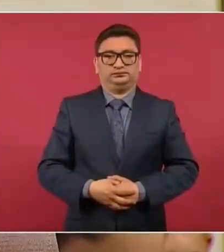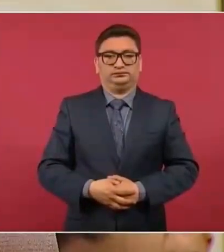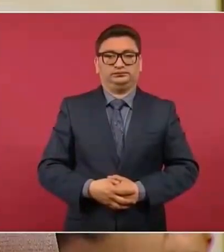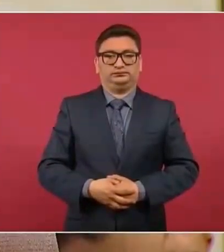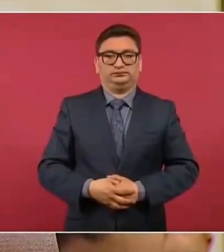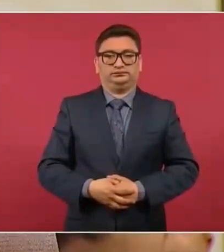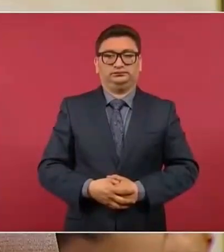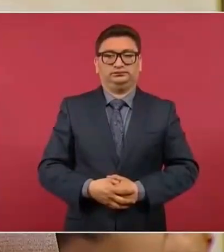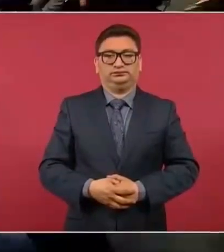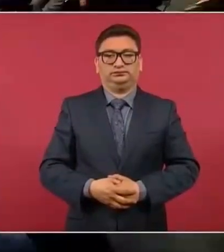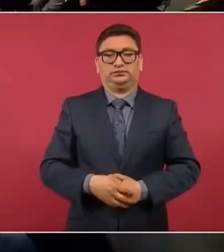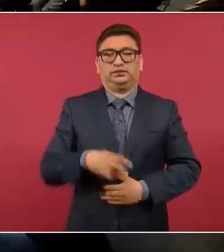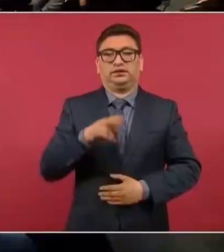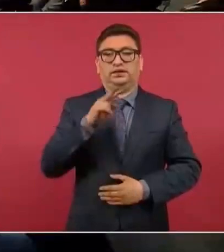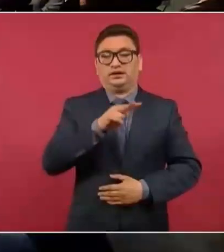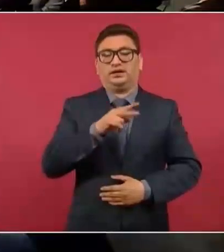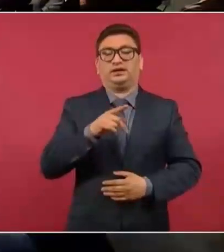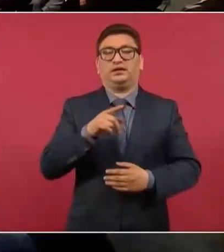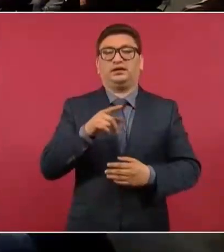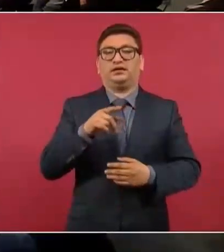El alarma.